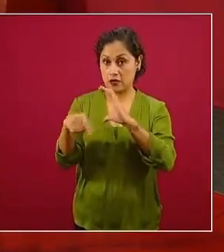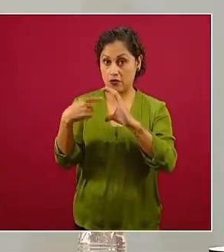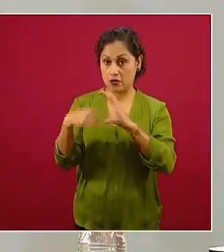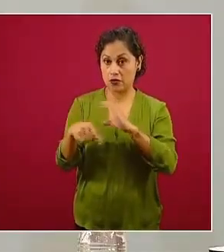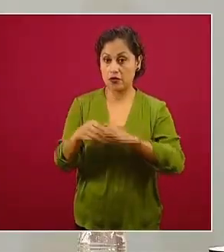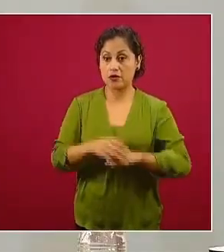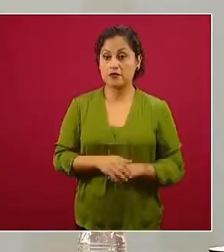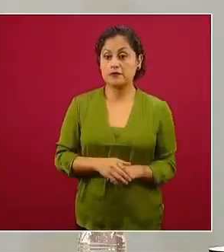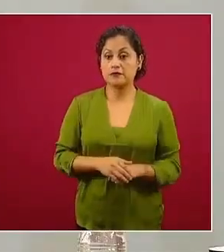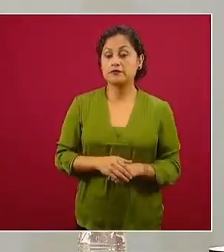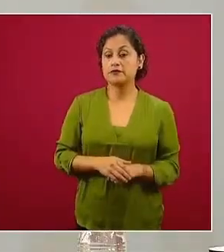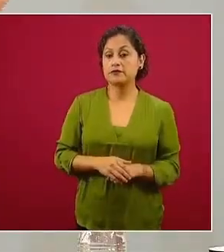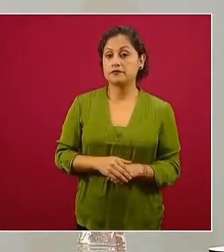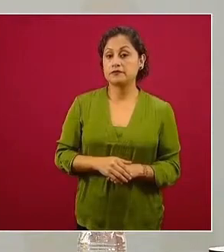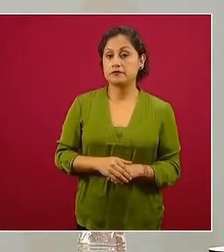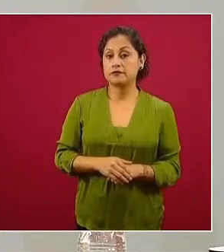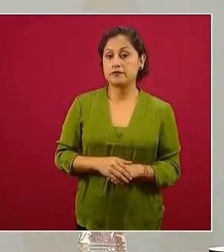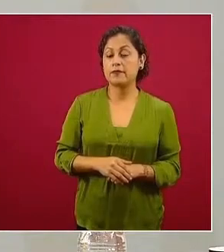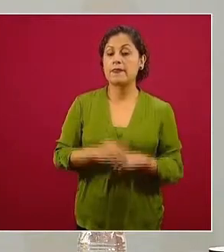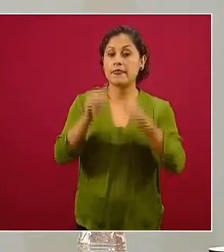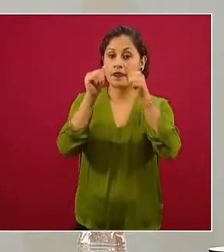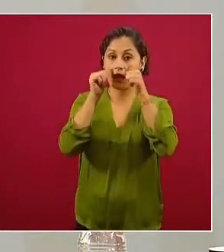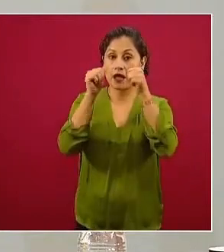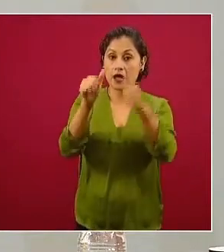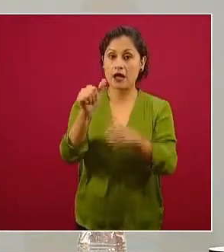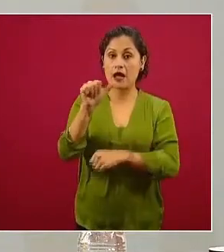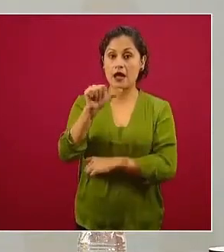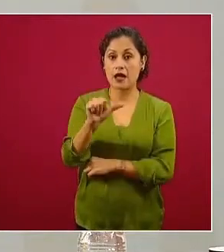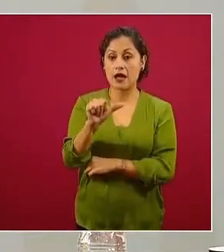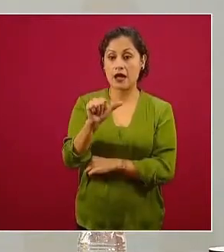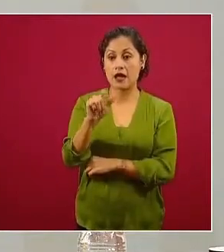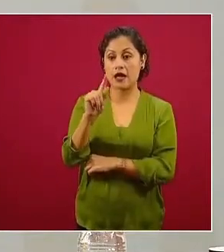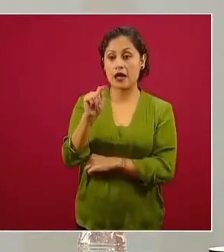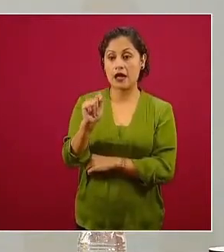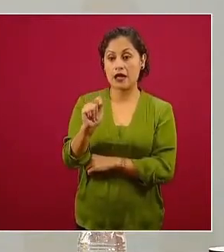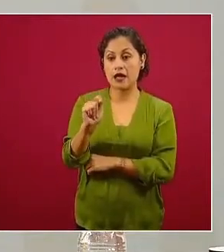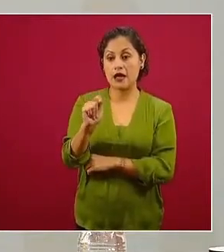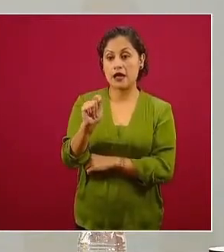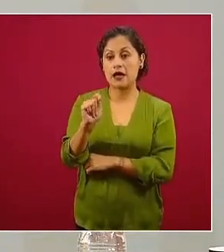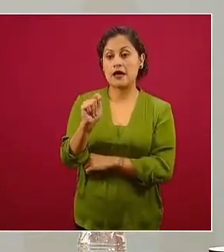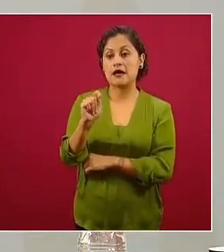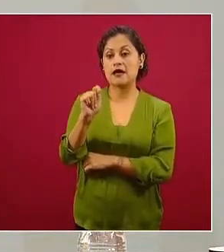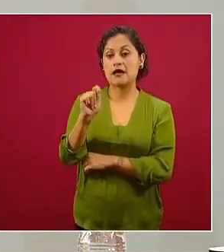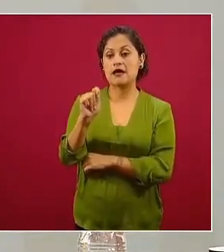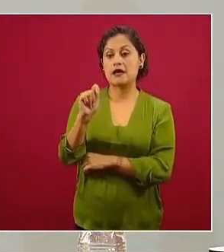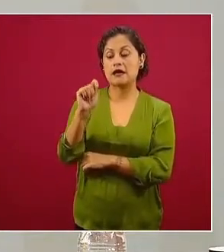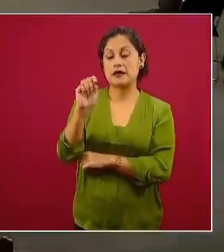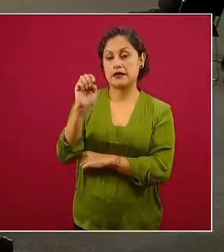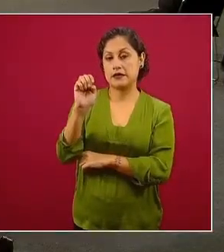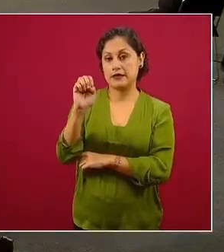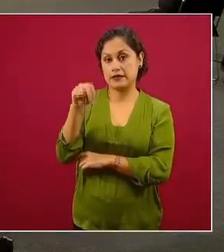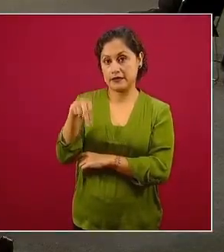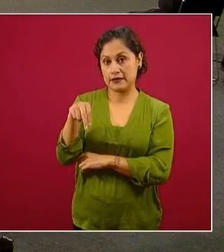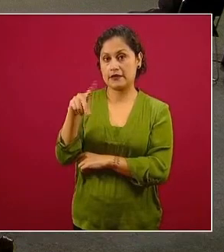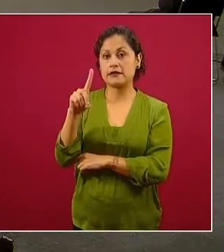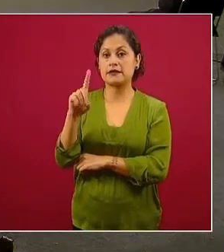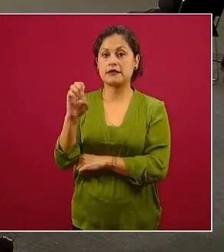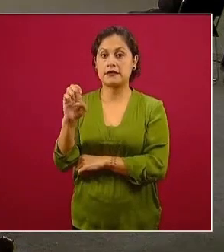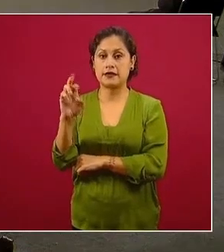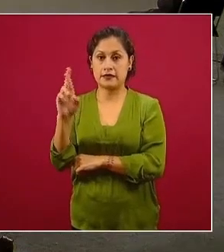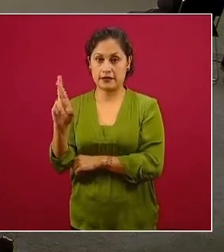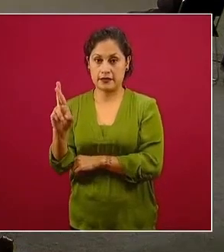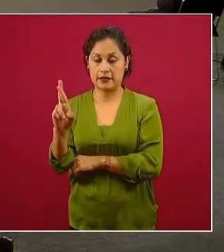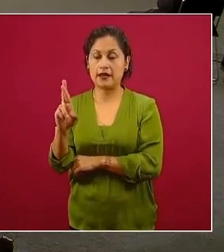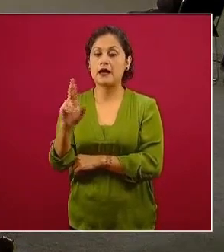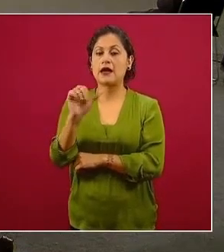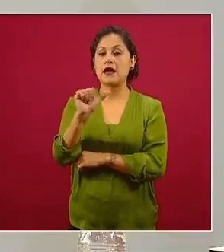atender, pero sin la segunda e, atender, sin la segunda